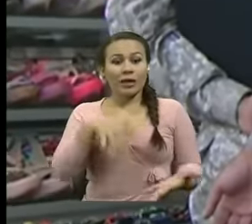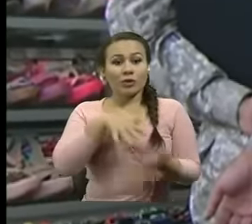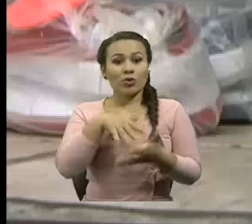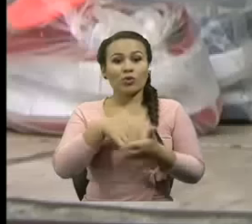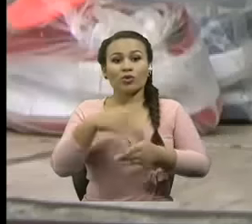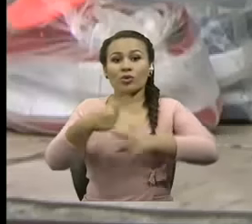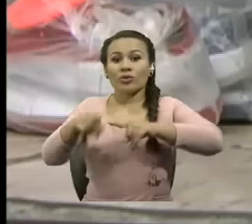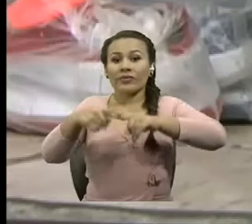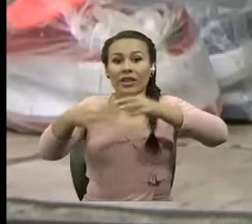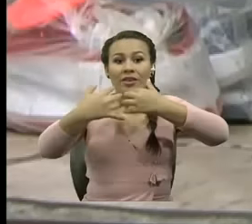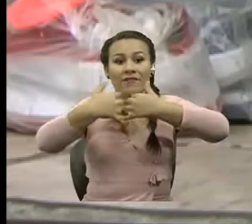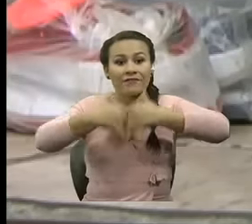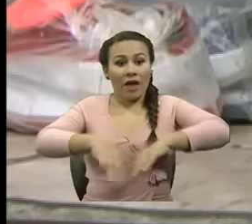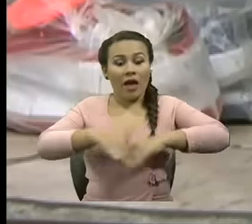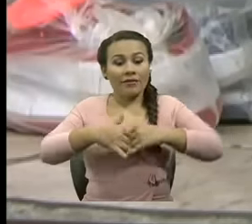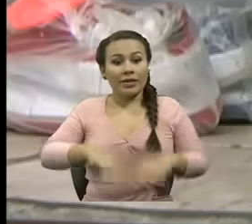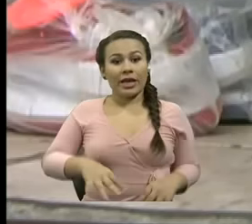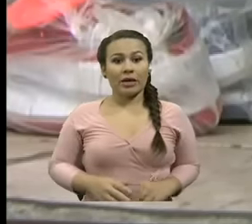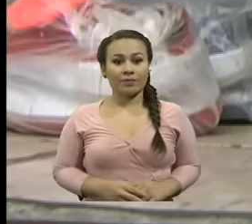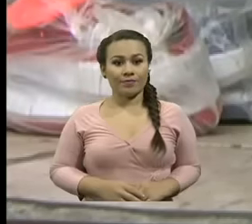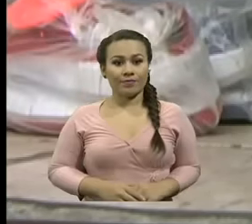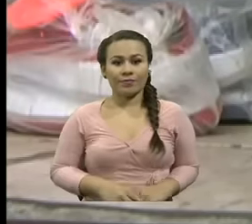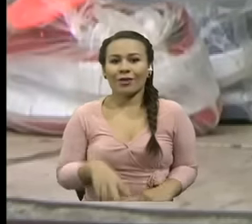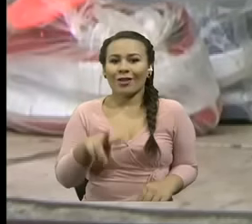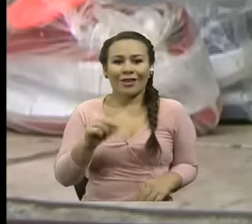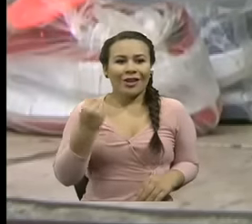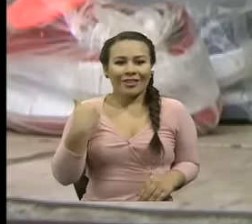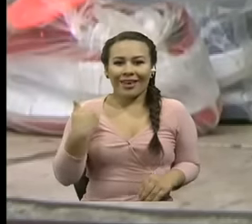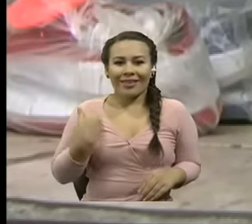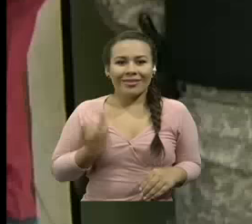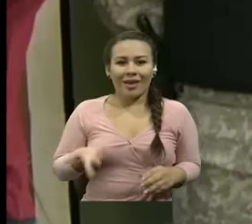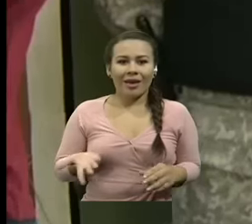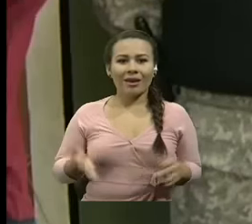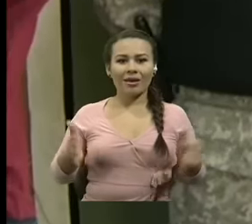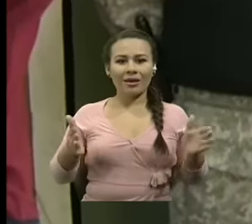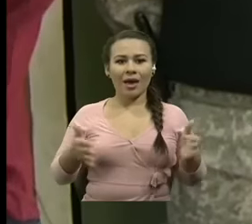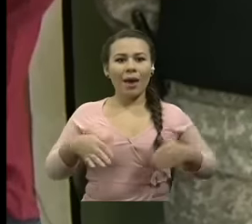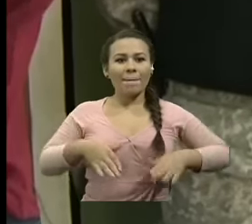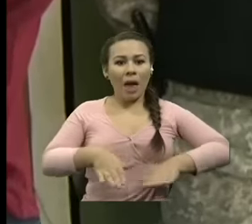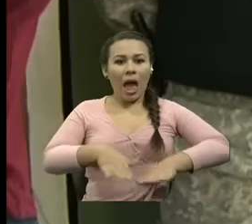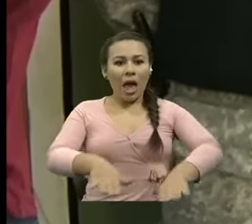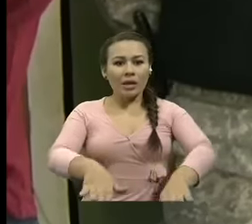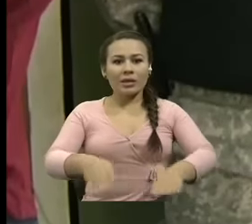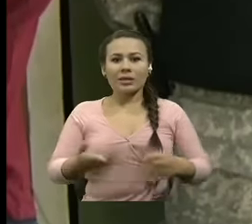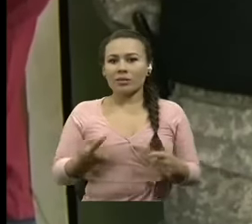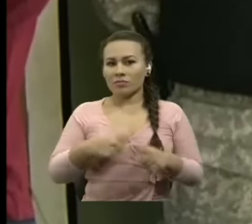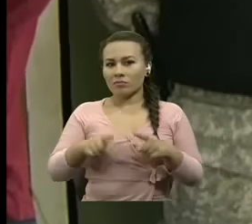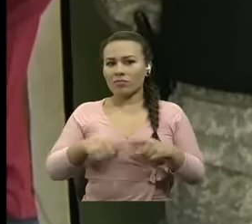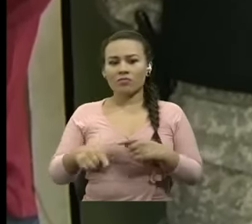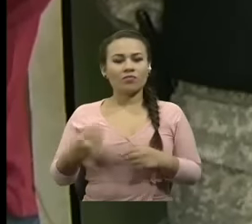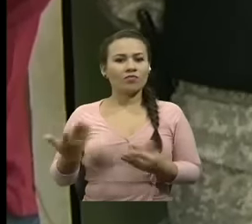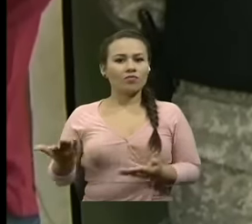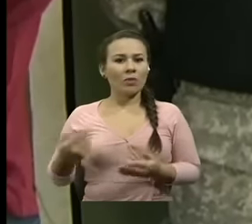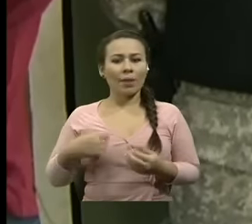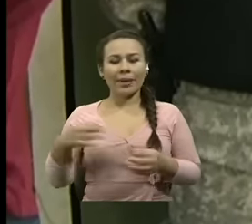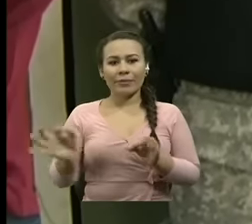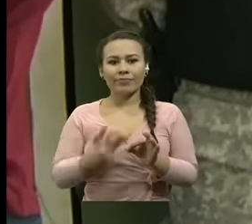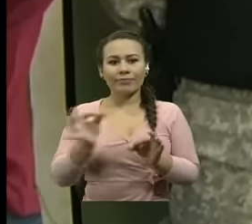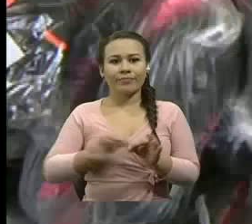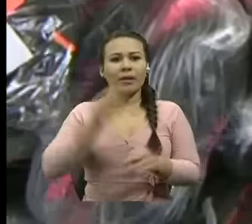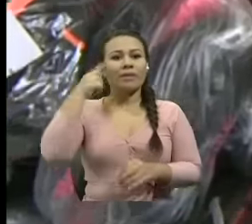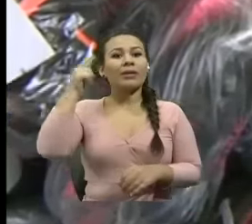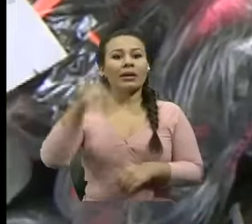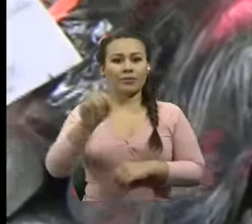fábricas que no tienen la capacidad operativa para poder producir no tienen la materia prima para poder producir este tipo de